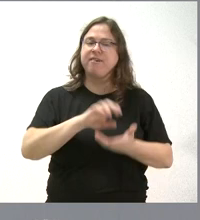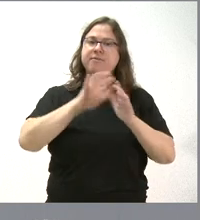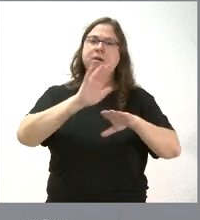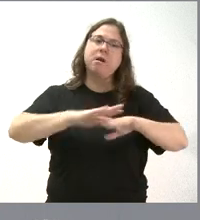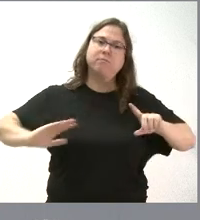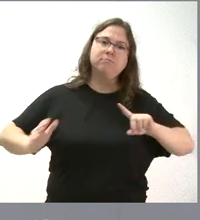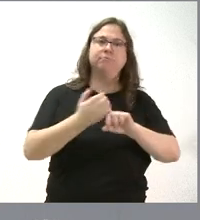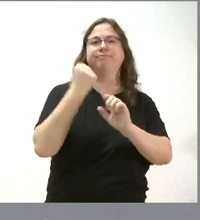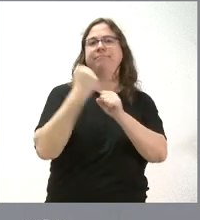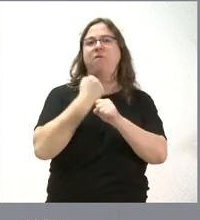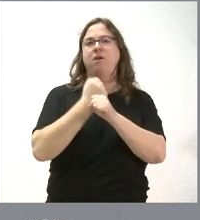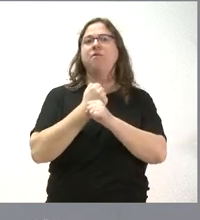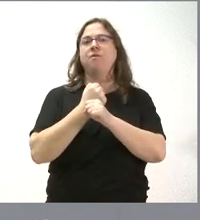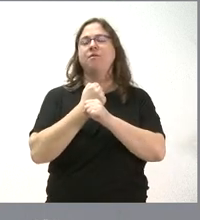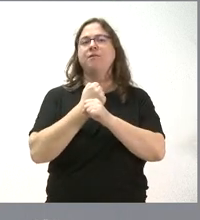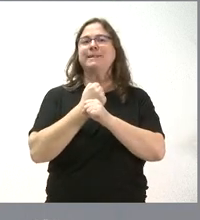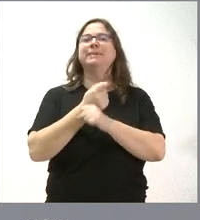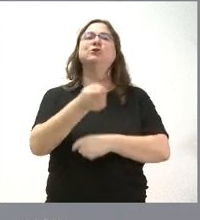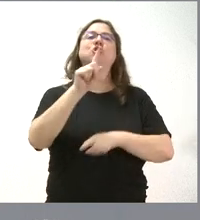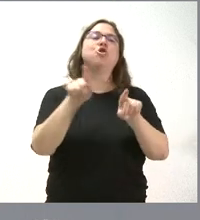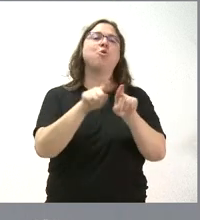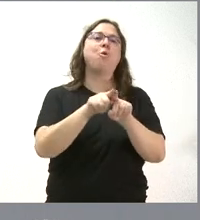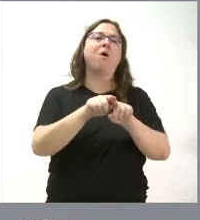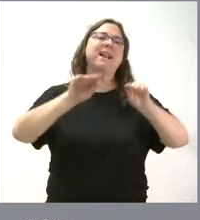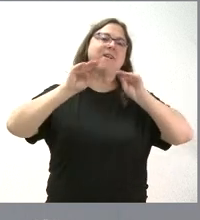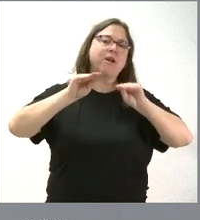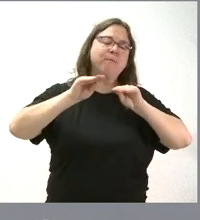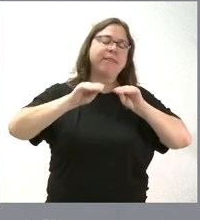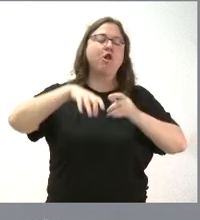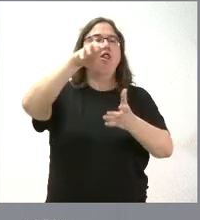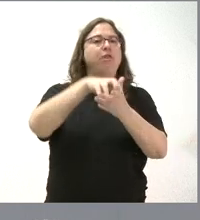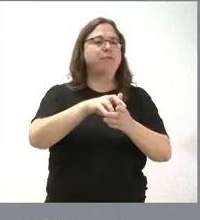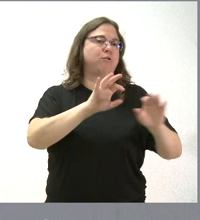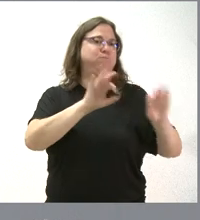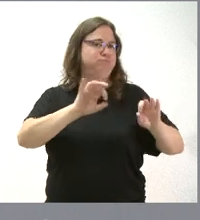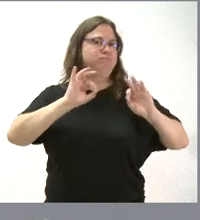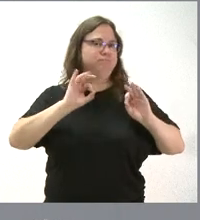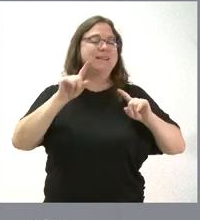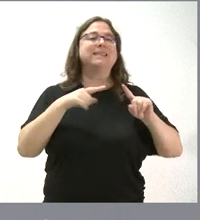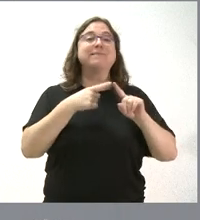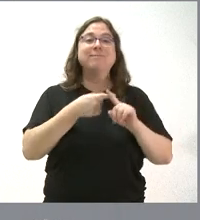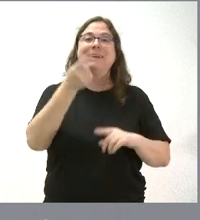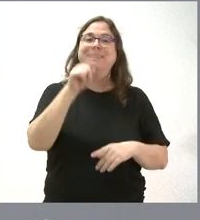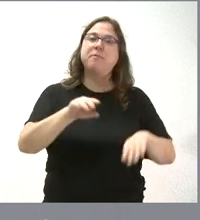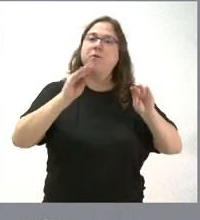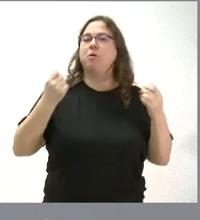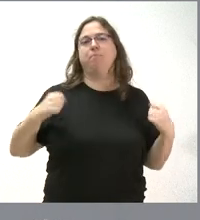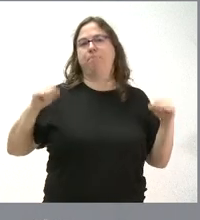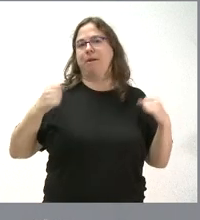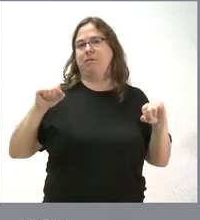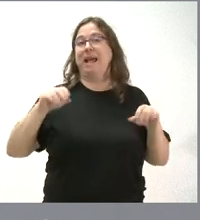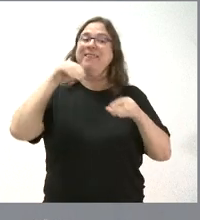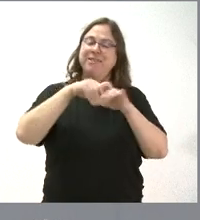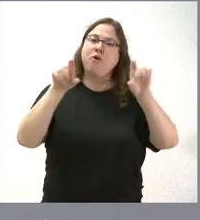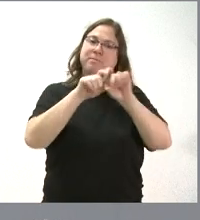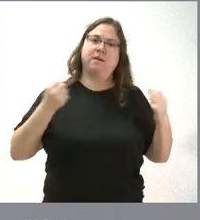acceder a un empleo, no solamente sea una formación en centros habilitados para ello, sino también una formación práctica dentro de las